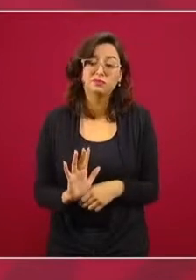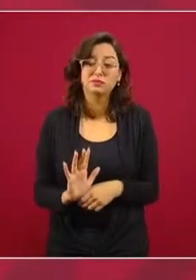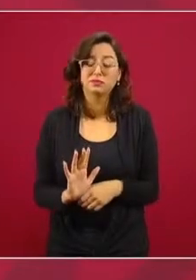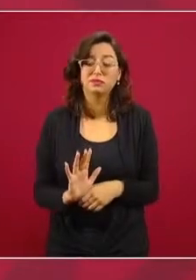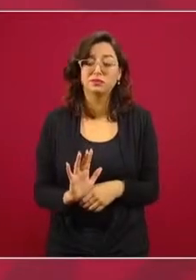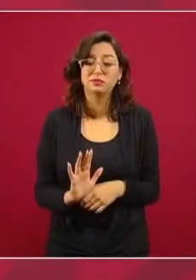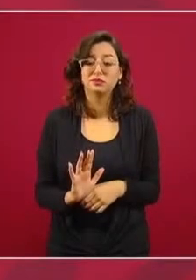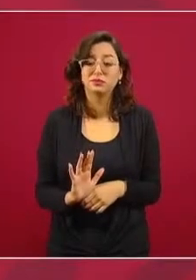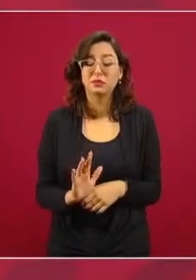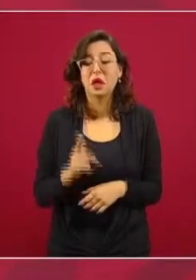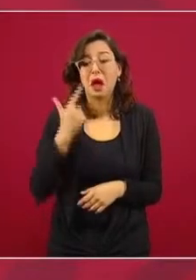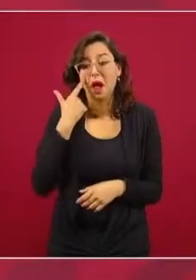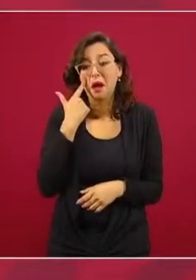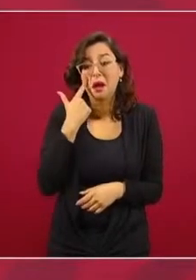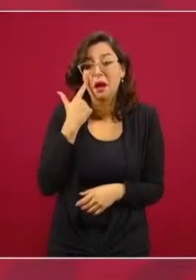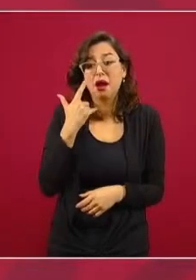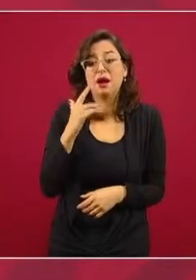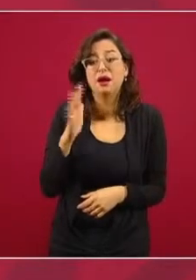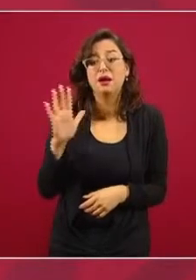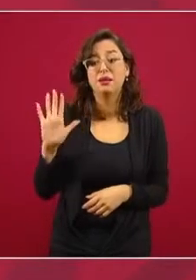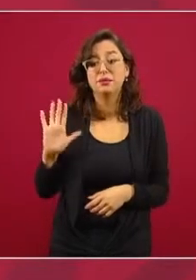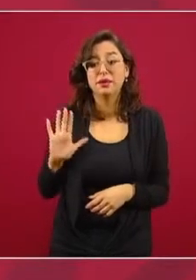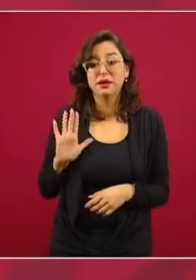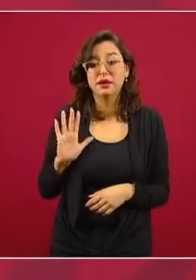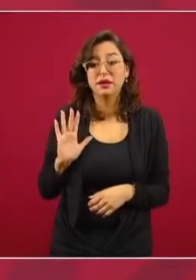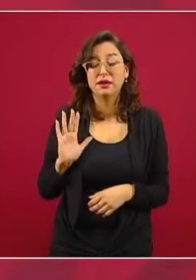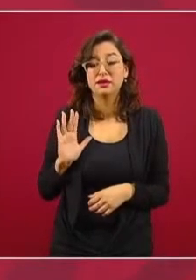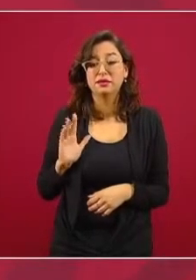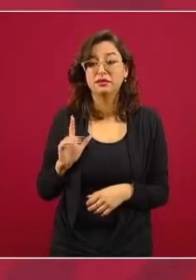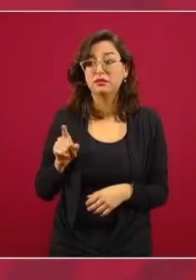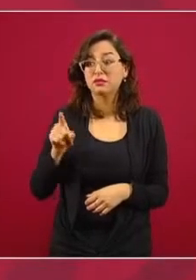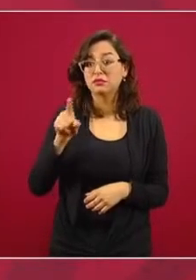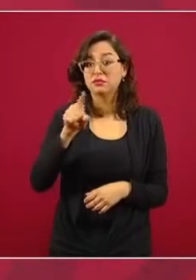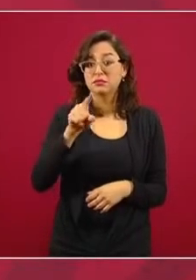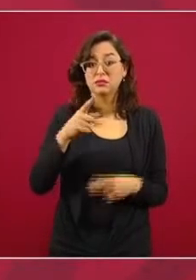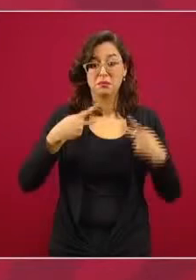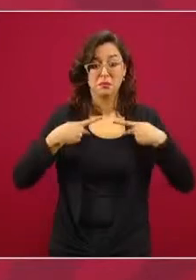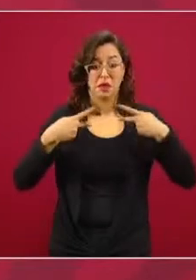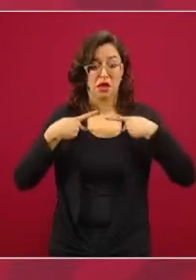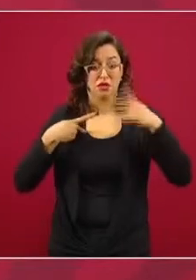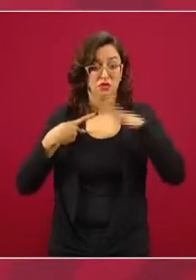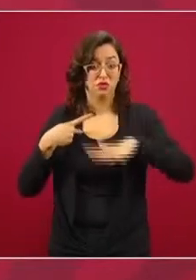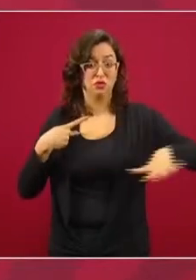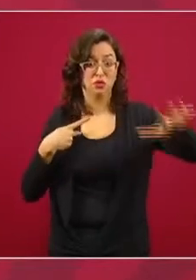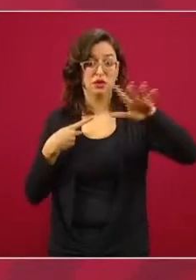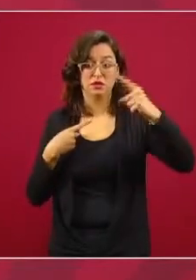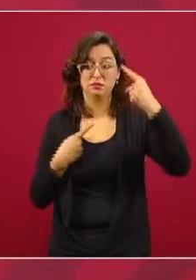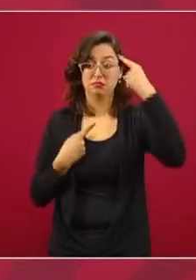para ver el nivel de conciencia que hay en el pueblo.